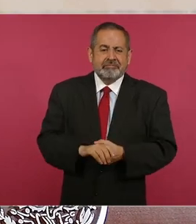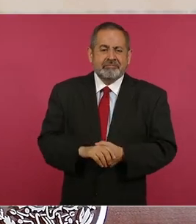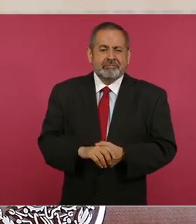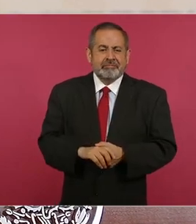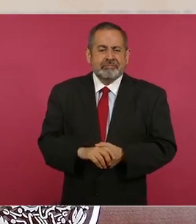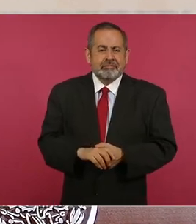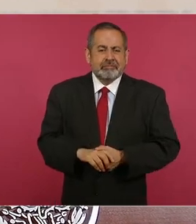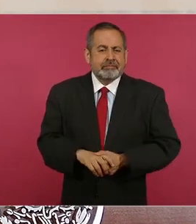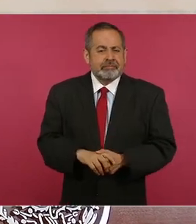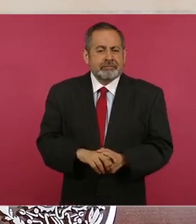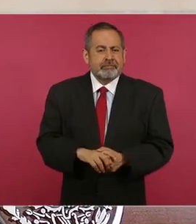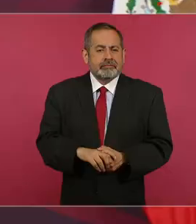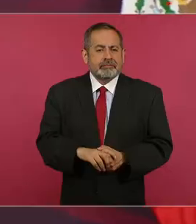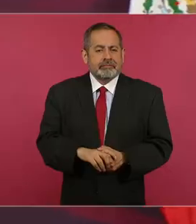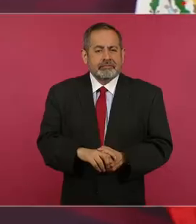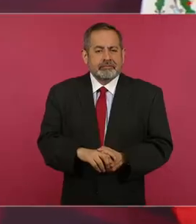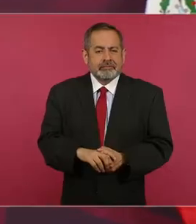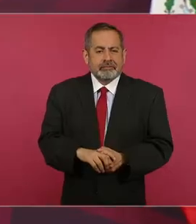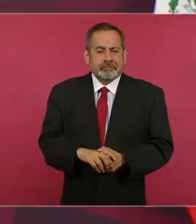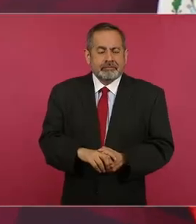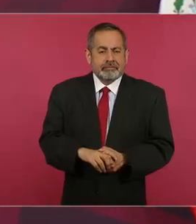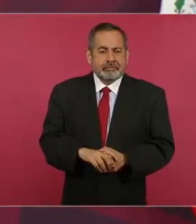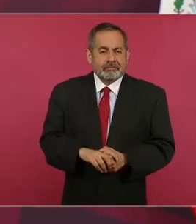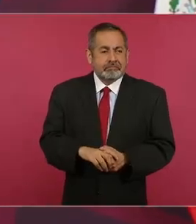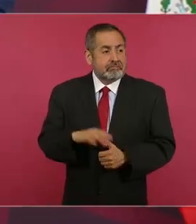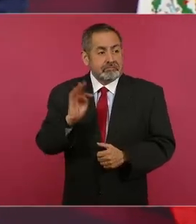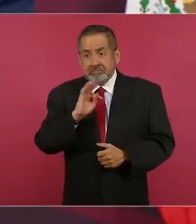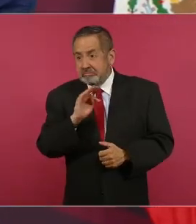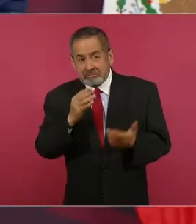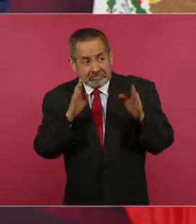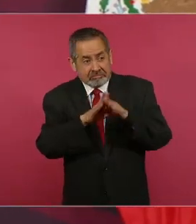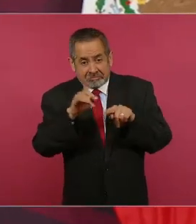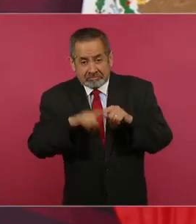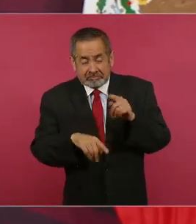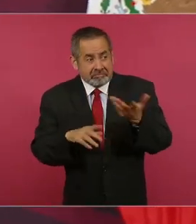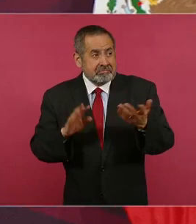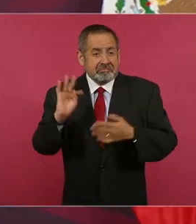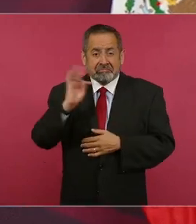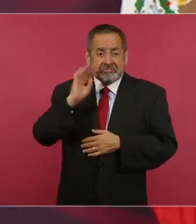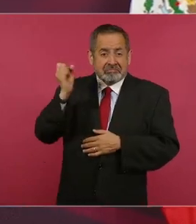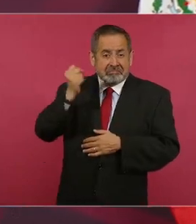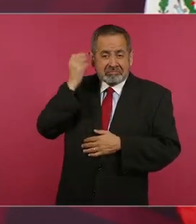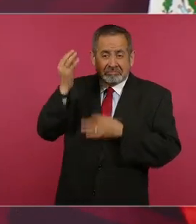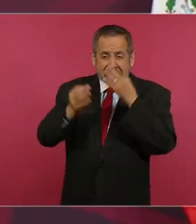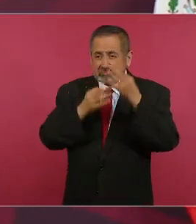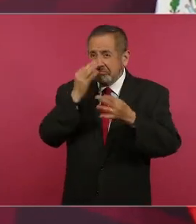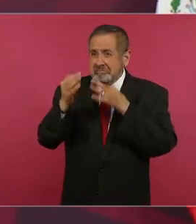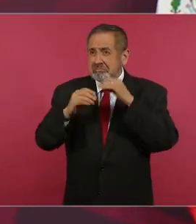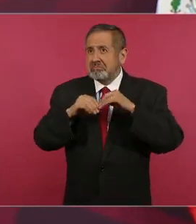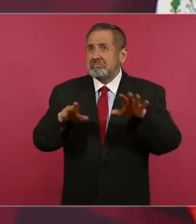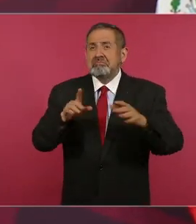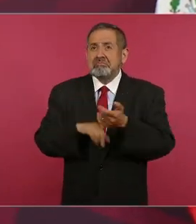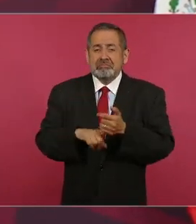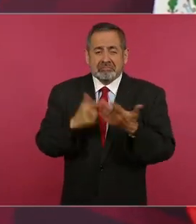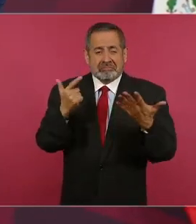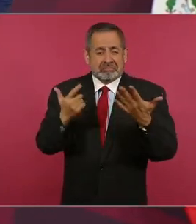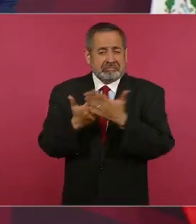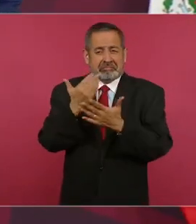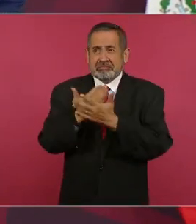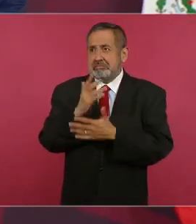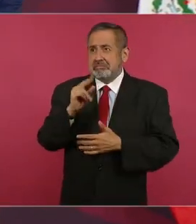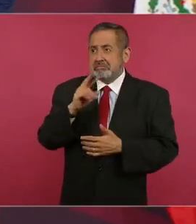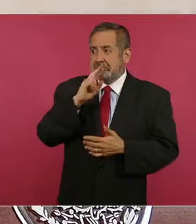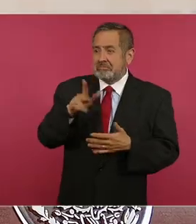Tendremos que dar una conferencia como a las… ya no a las siete, sino